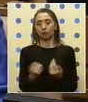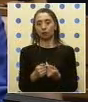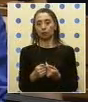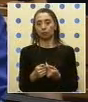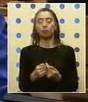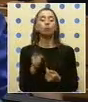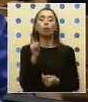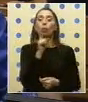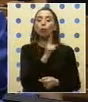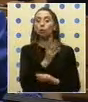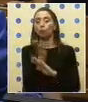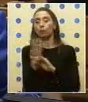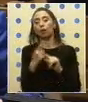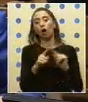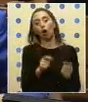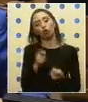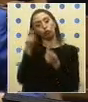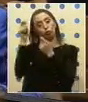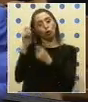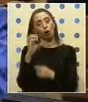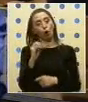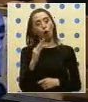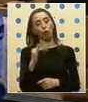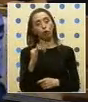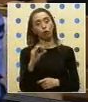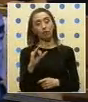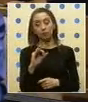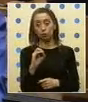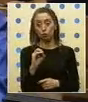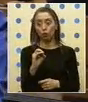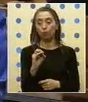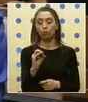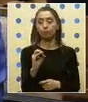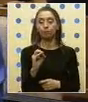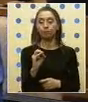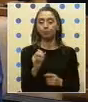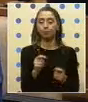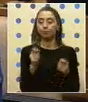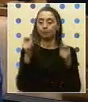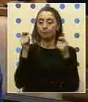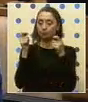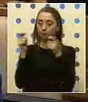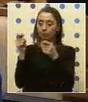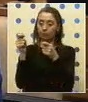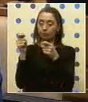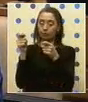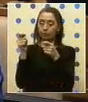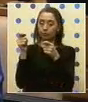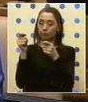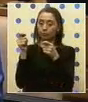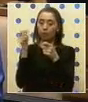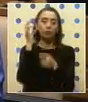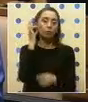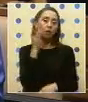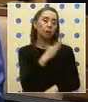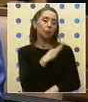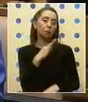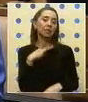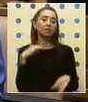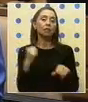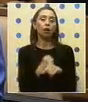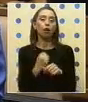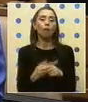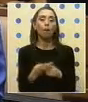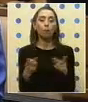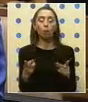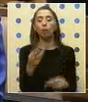Y por último, pedir otro oficio ya en que se le envíe a la Ministra de Obras Públicas,